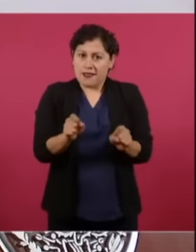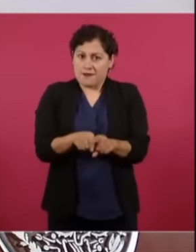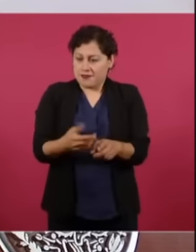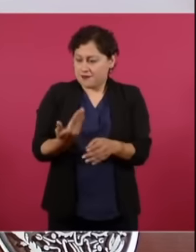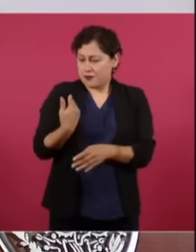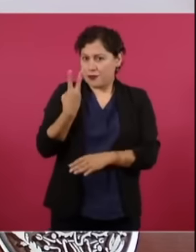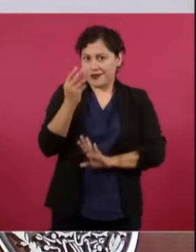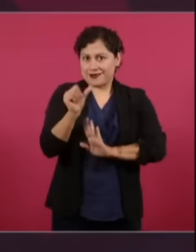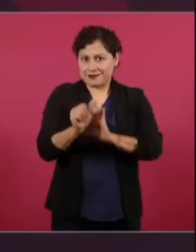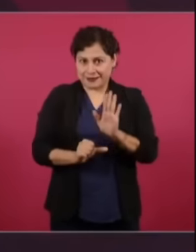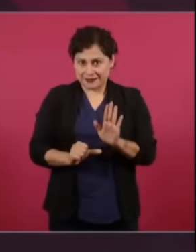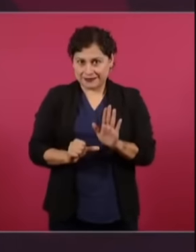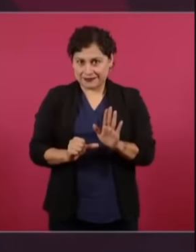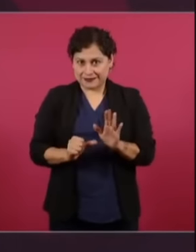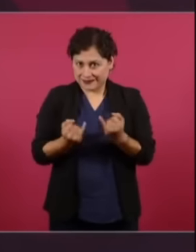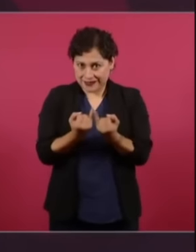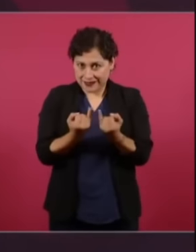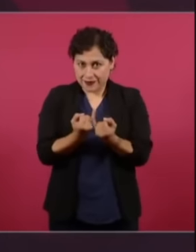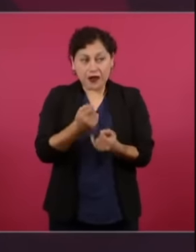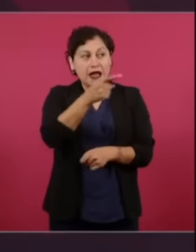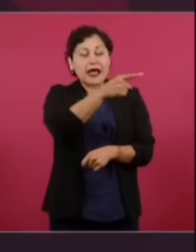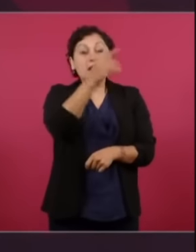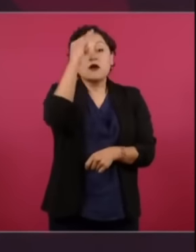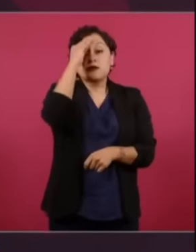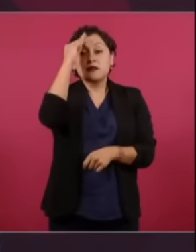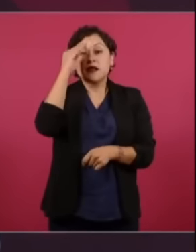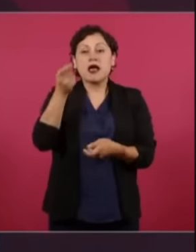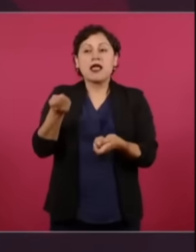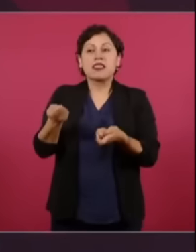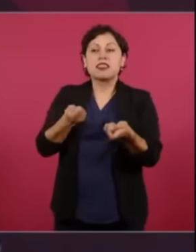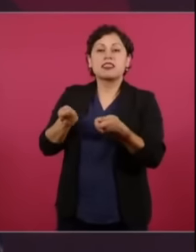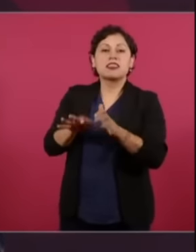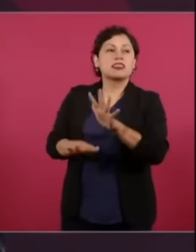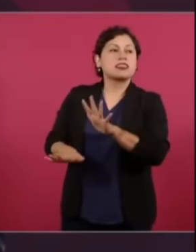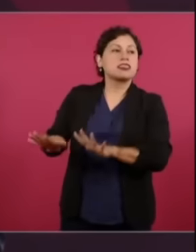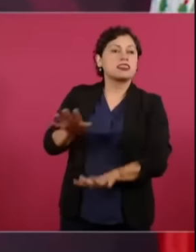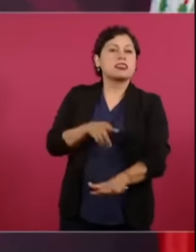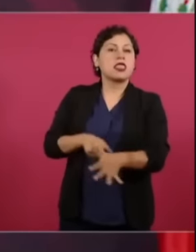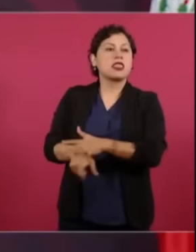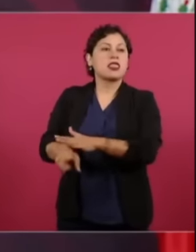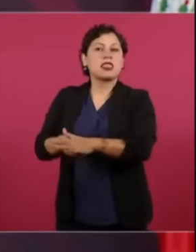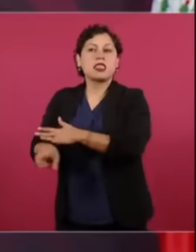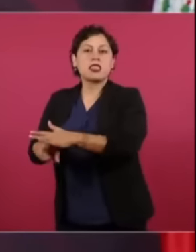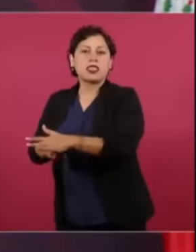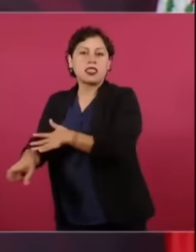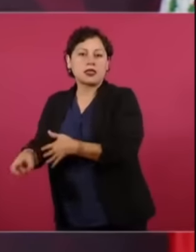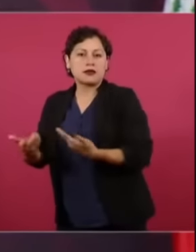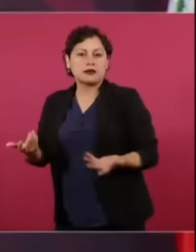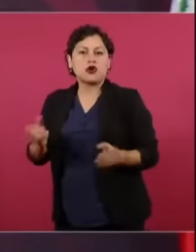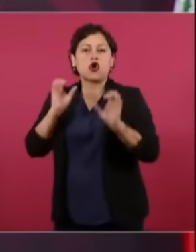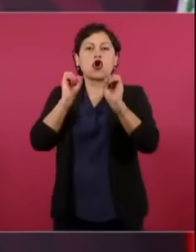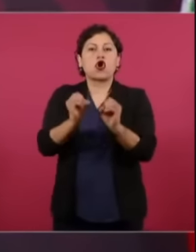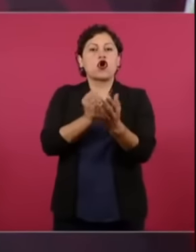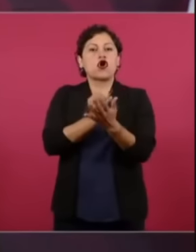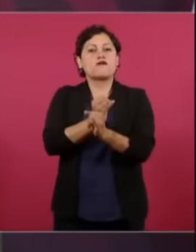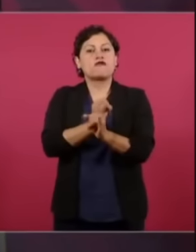que pensaron que iban a manipular al pueblo que con el dinero que con los medios de